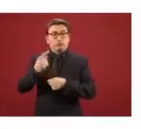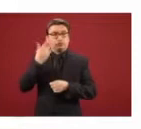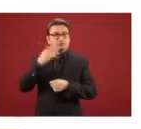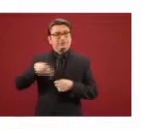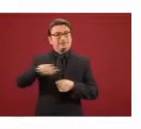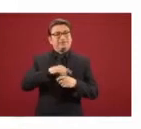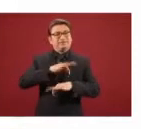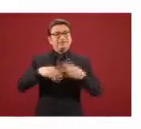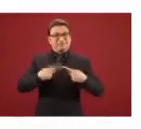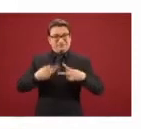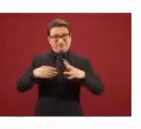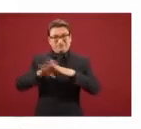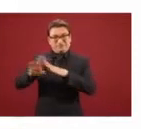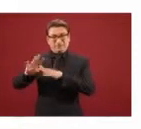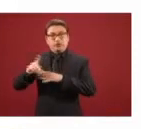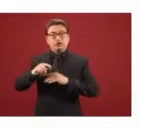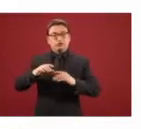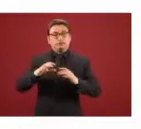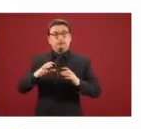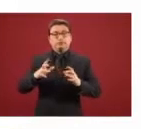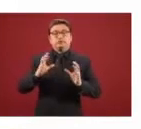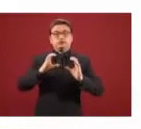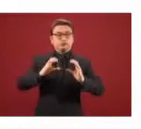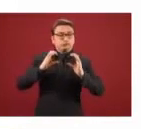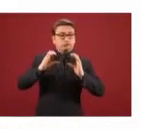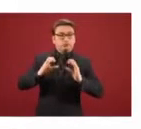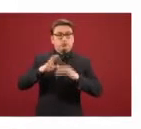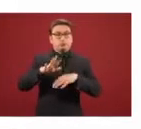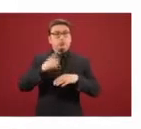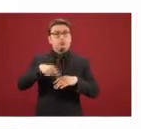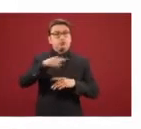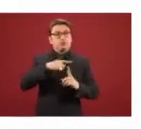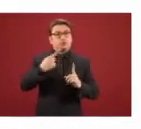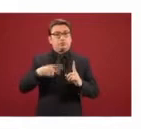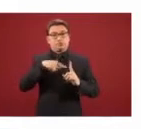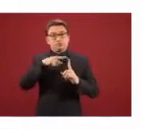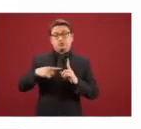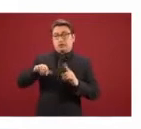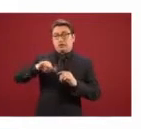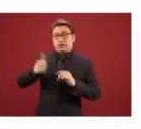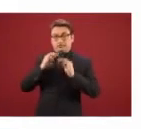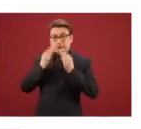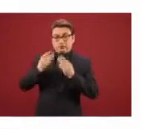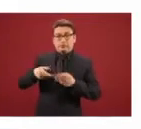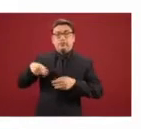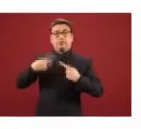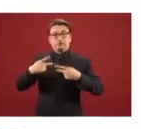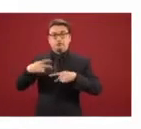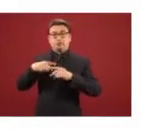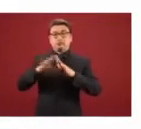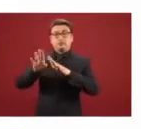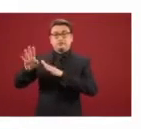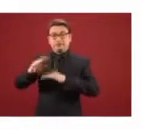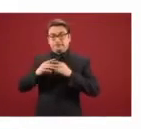se trata de romper el predominio de estos presuntos traficantes respecto a las personas